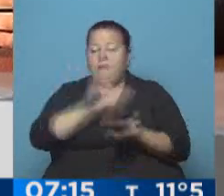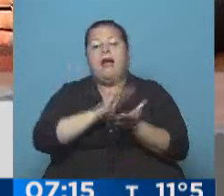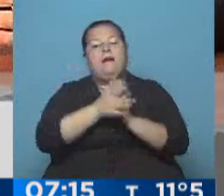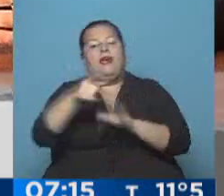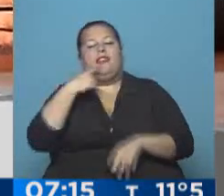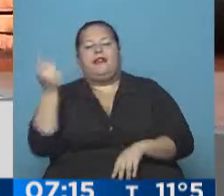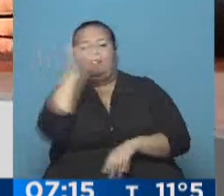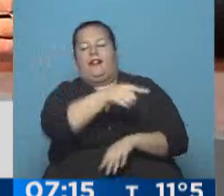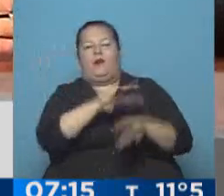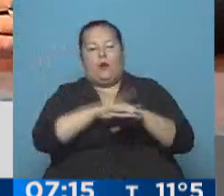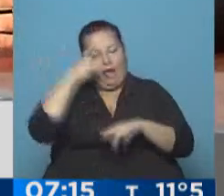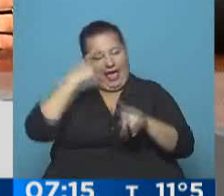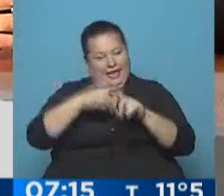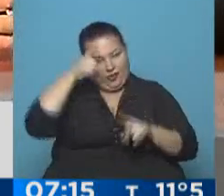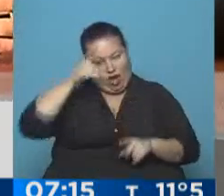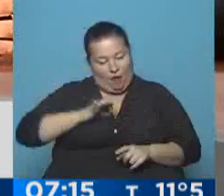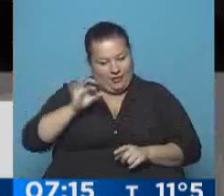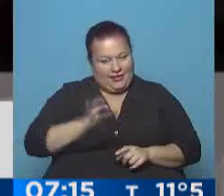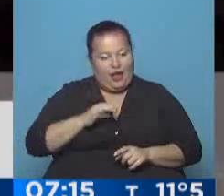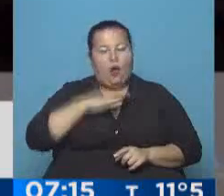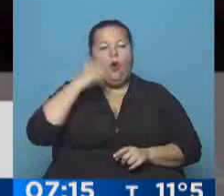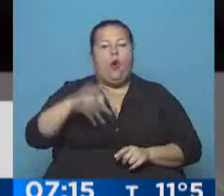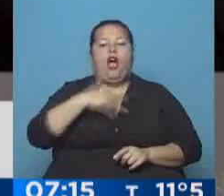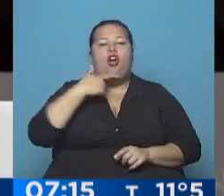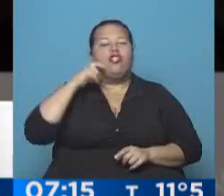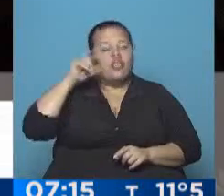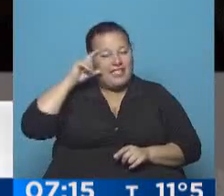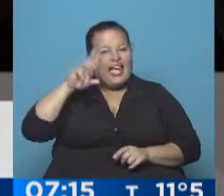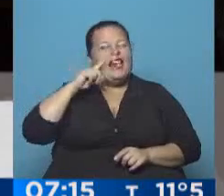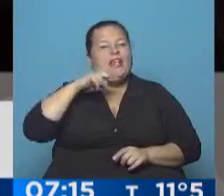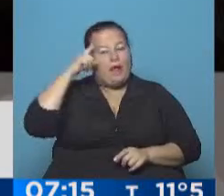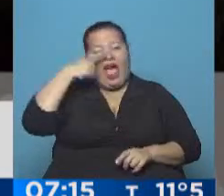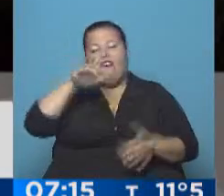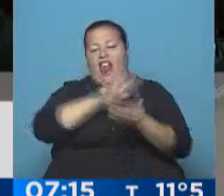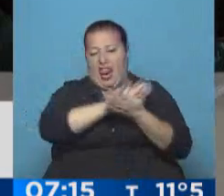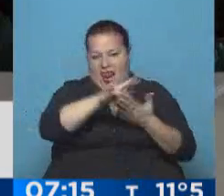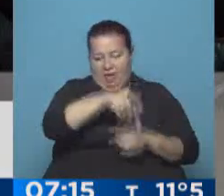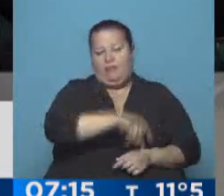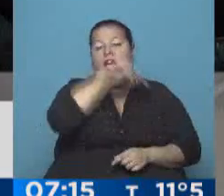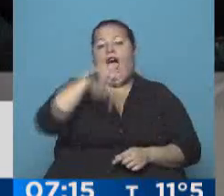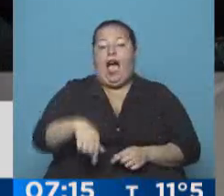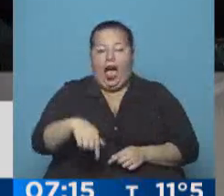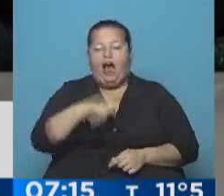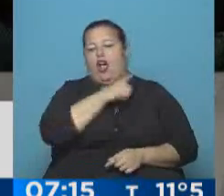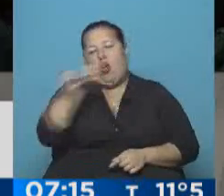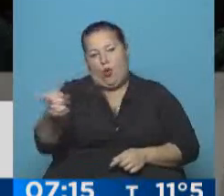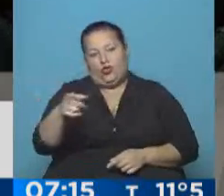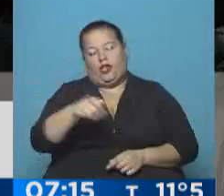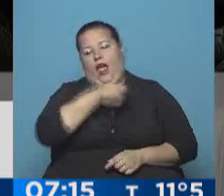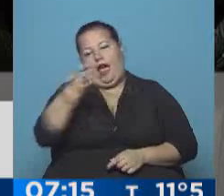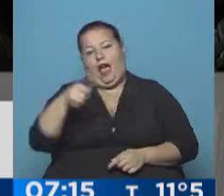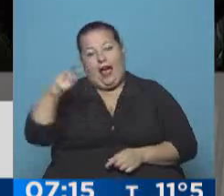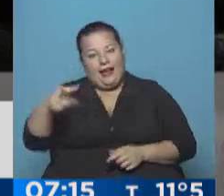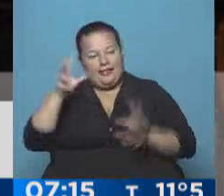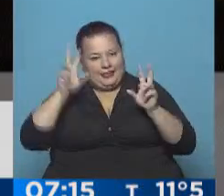que involucrara a un ex comisario, a Juan José Ribeli, quien luego fue absuelto y hoy se convirtió en querellante de